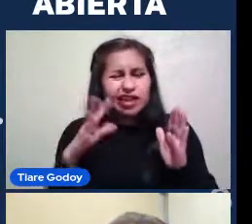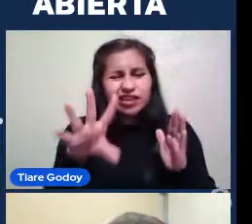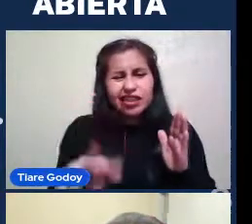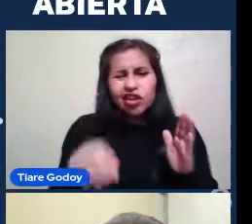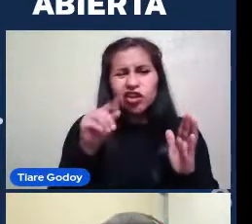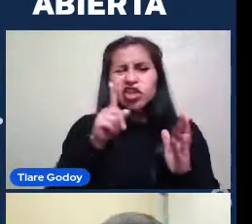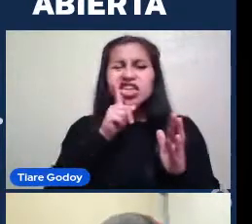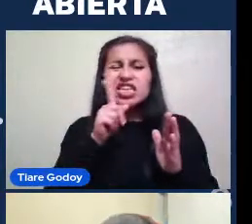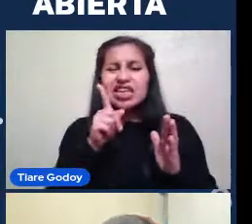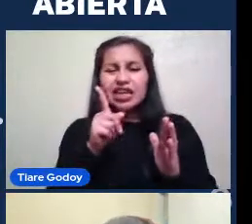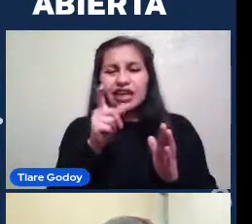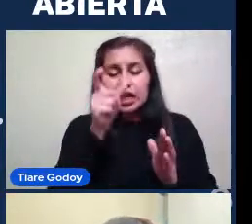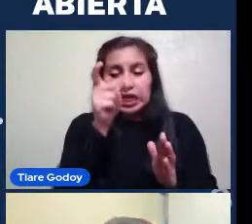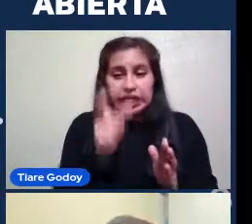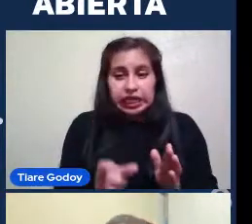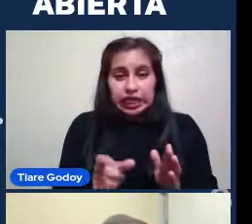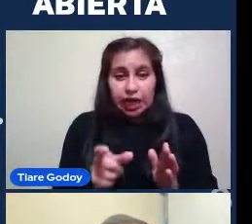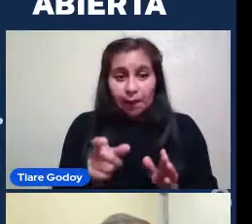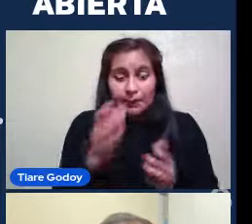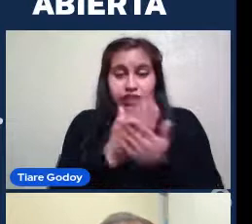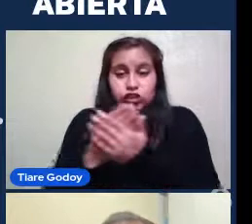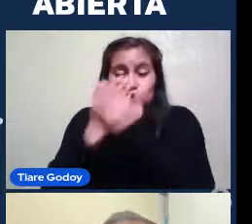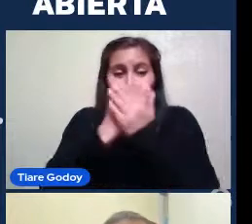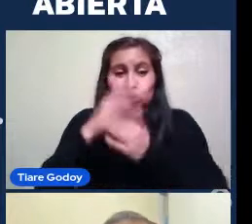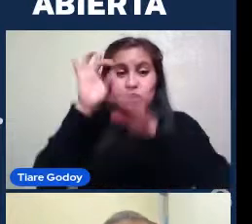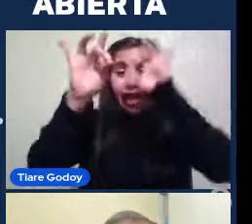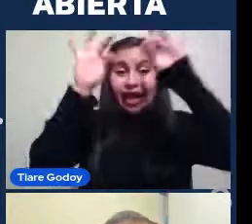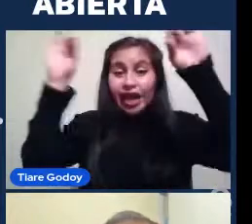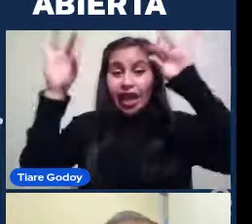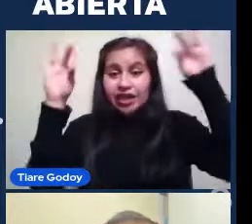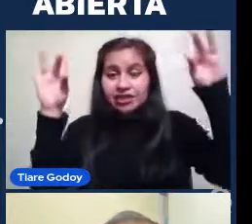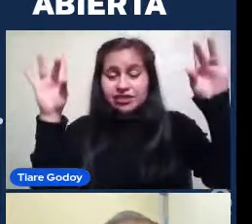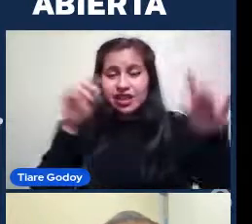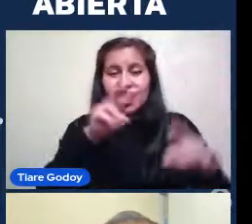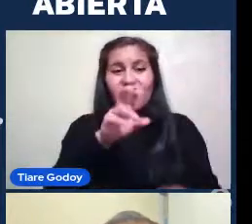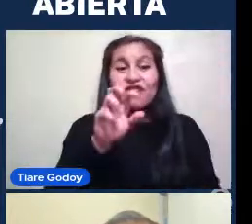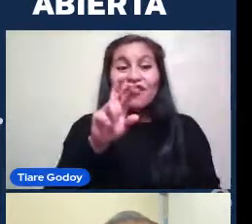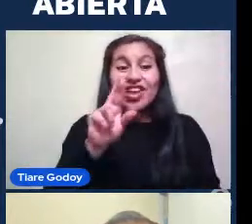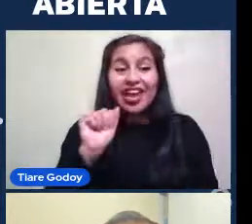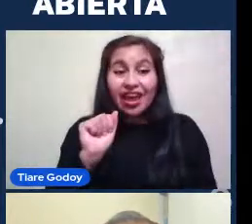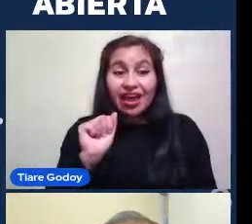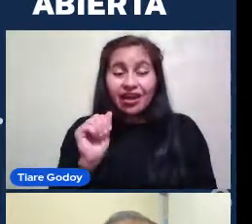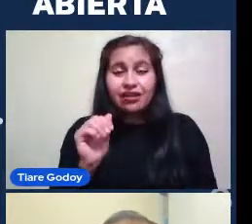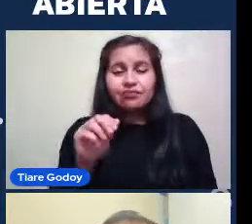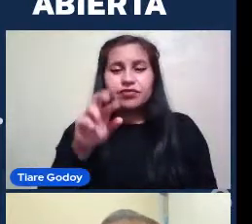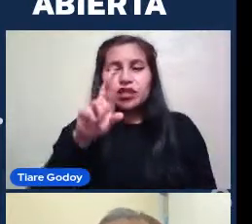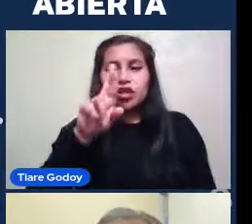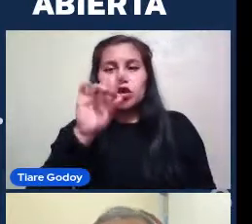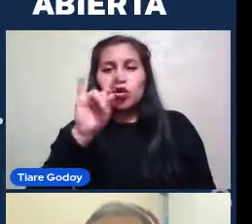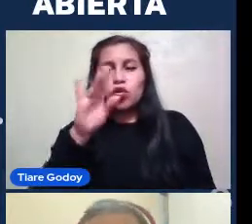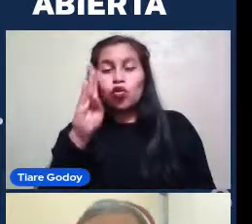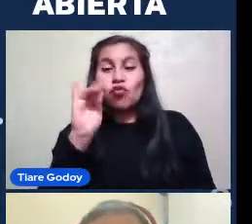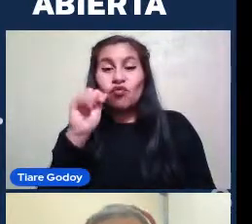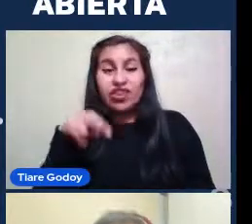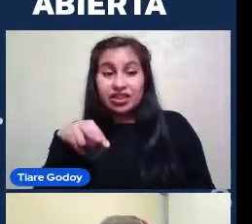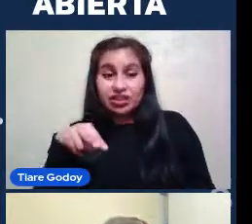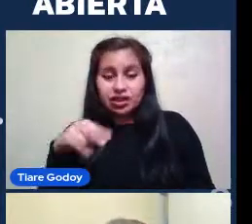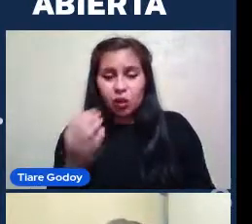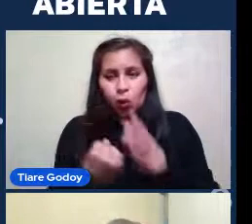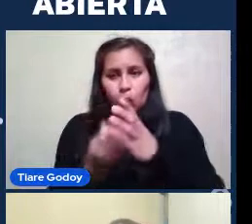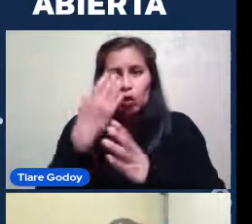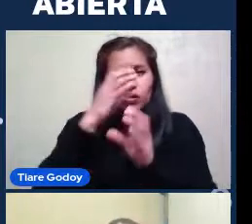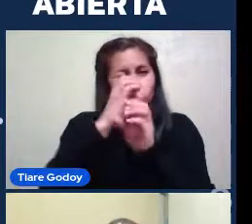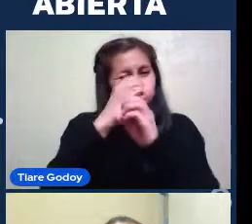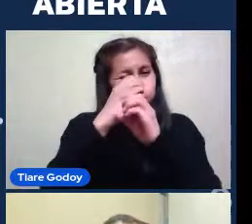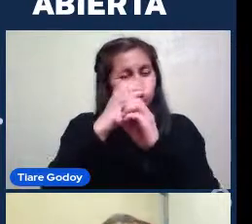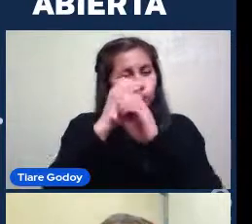astrónoma Vera Rubin Que de hecho Un nuevo telescopio De los que va a ver En